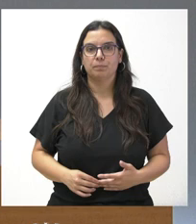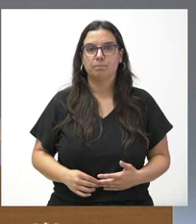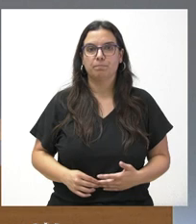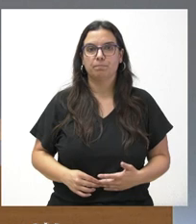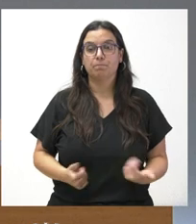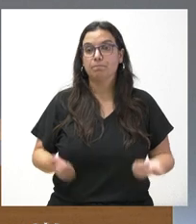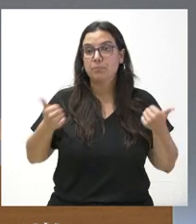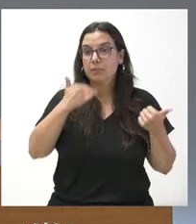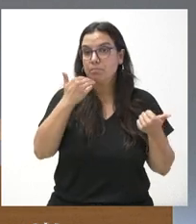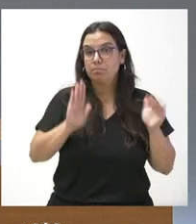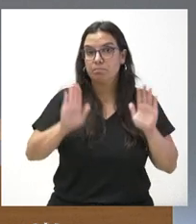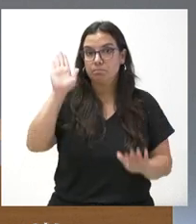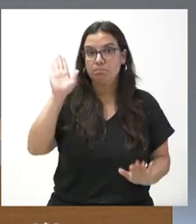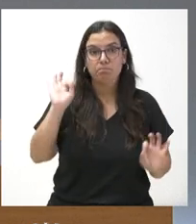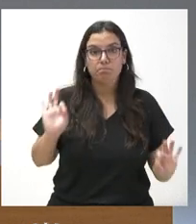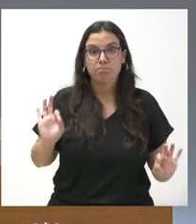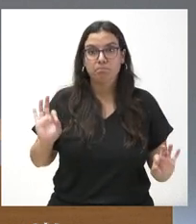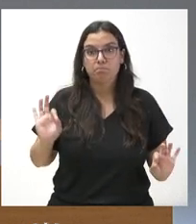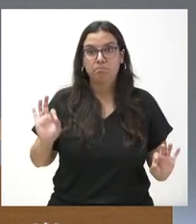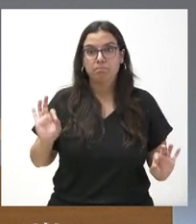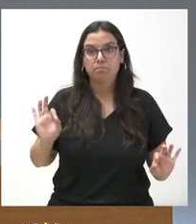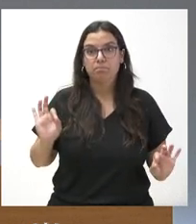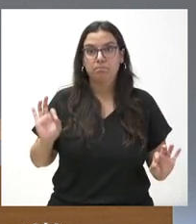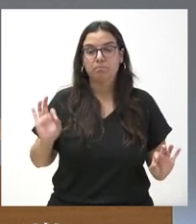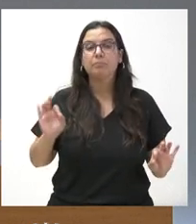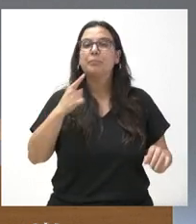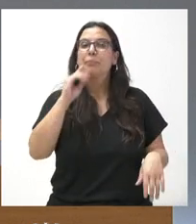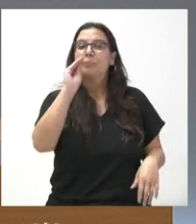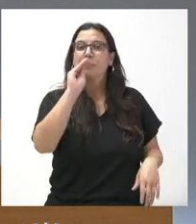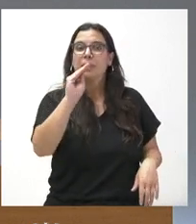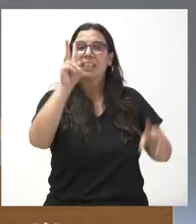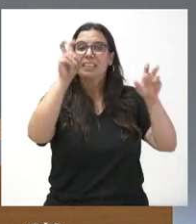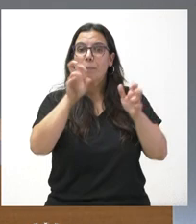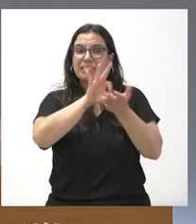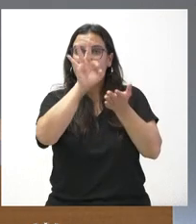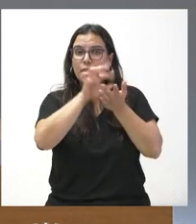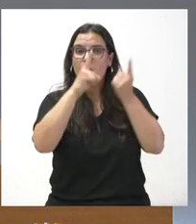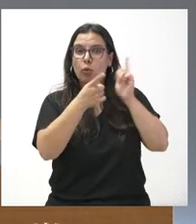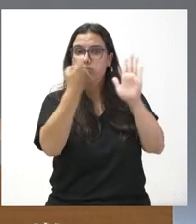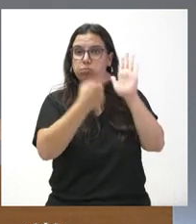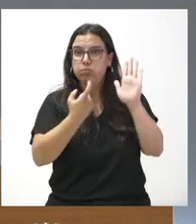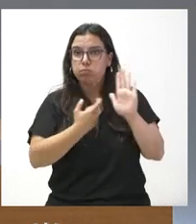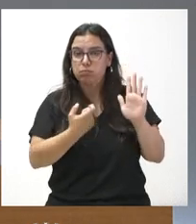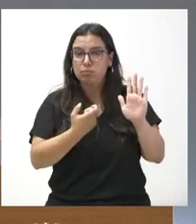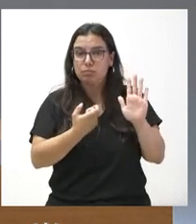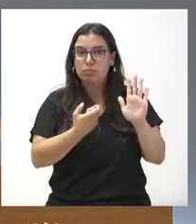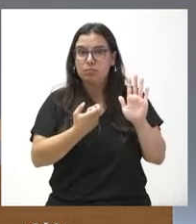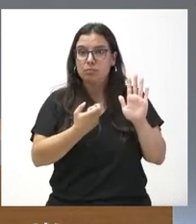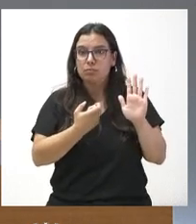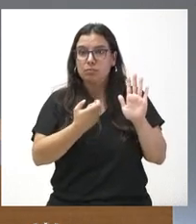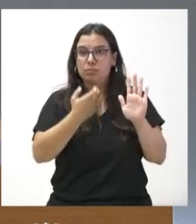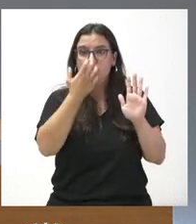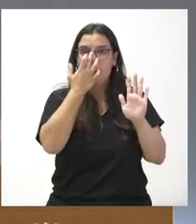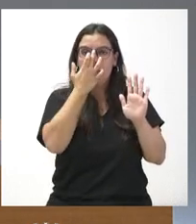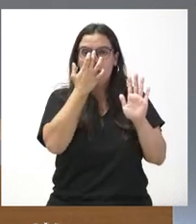¿Alguna pregunta más? ¿Y en cuanto a los servicios fundamentales, a la desaparición de las consultas de